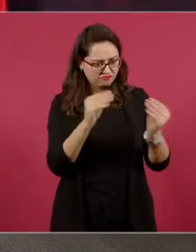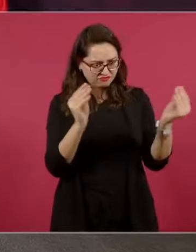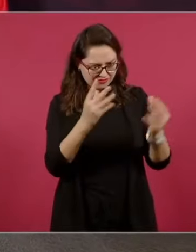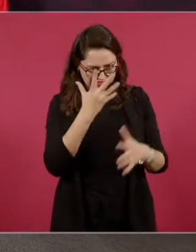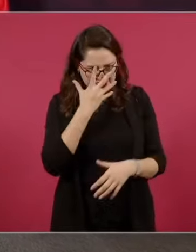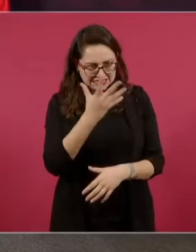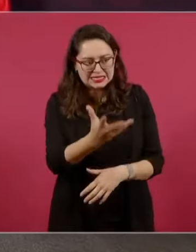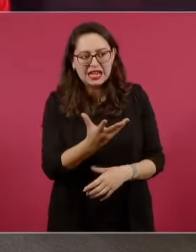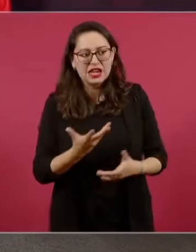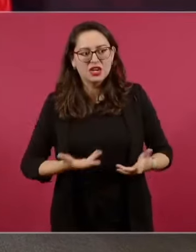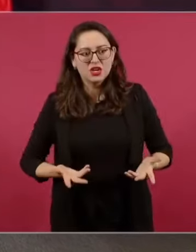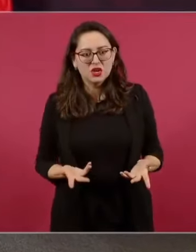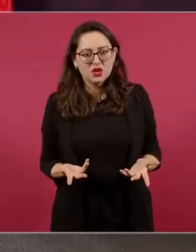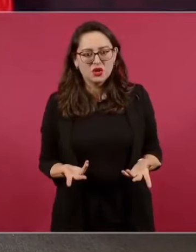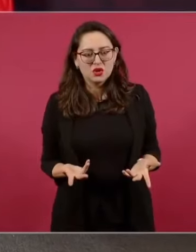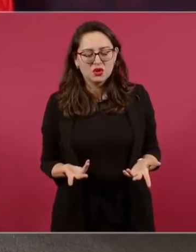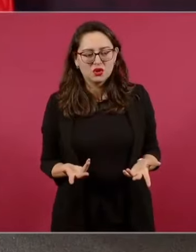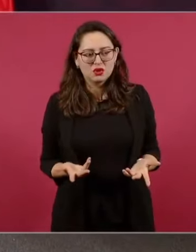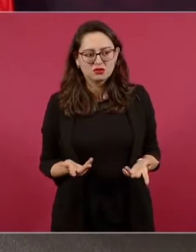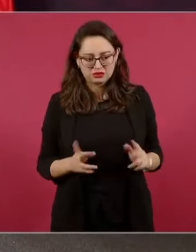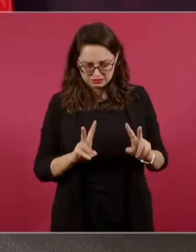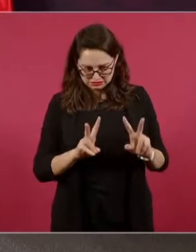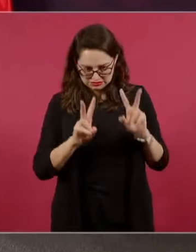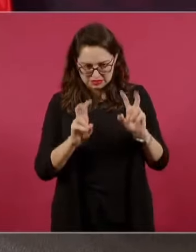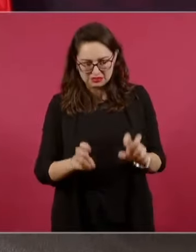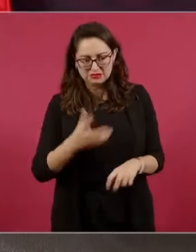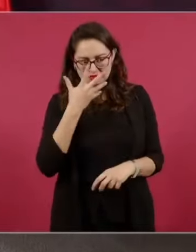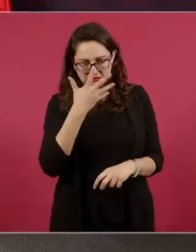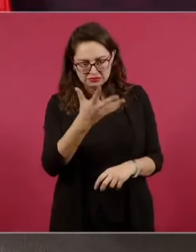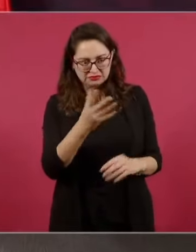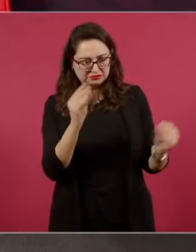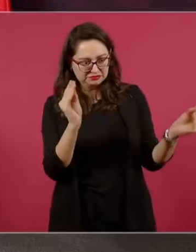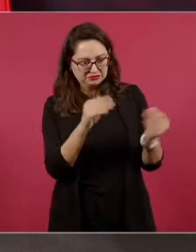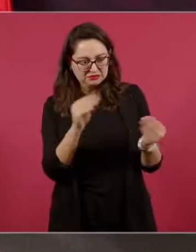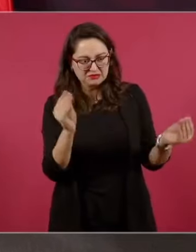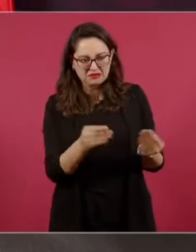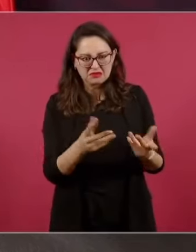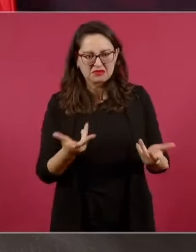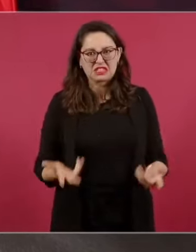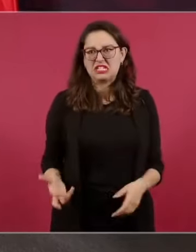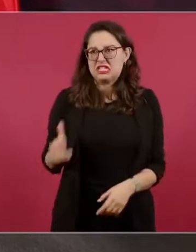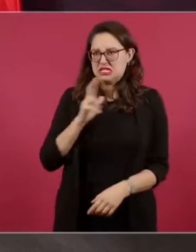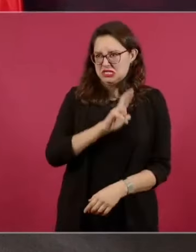sin odios. Entonces,